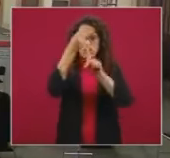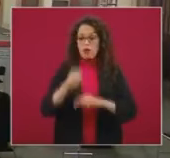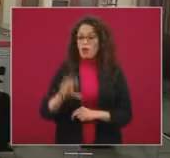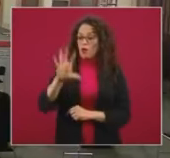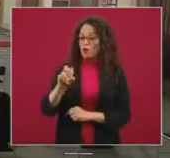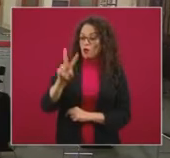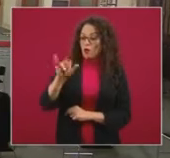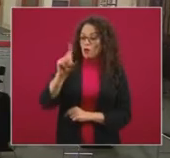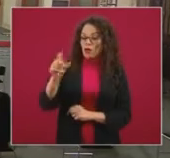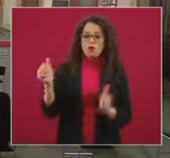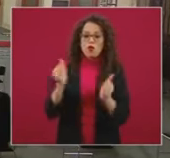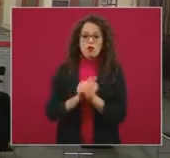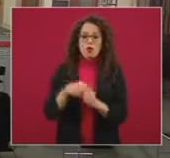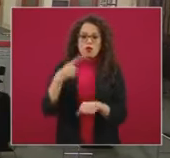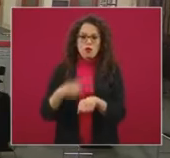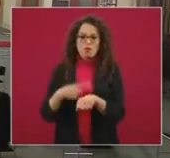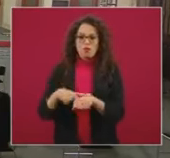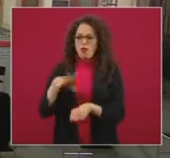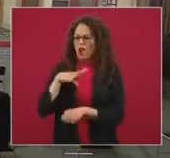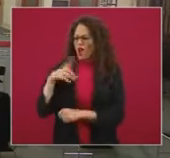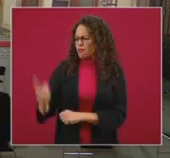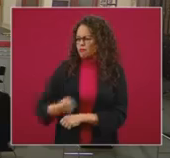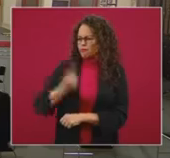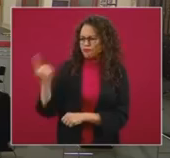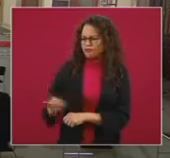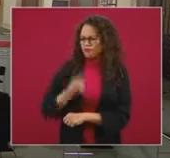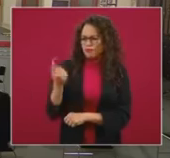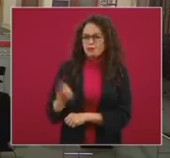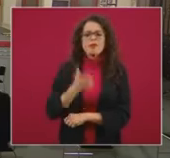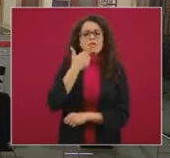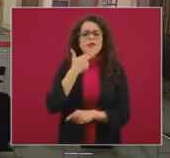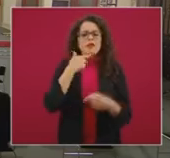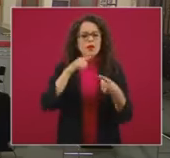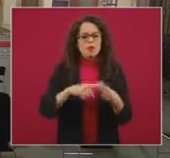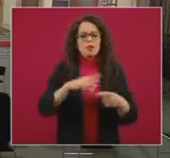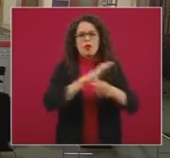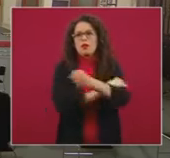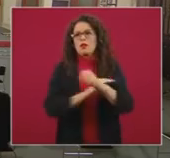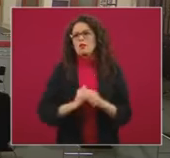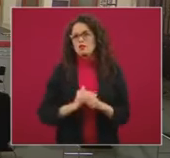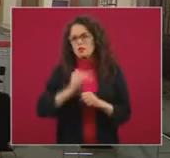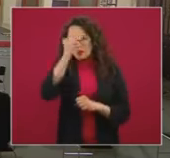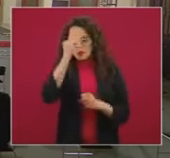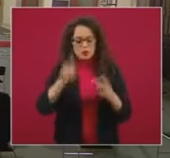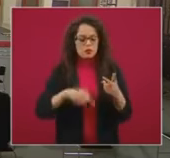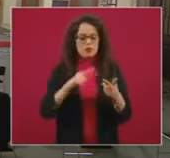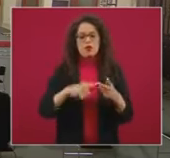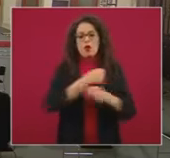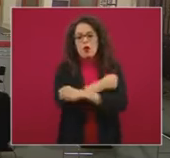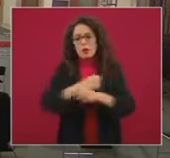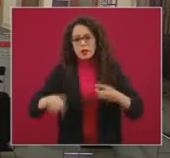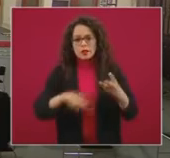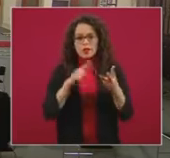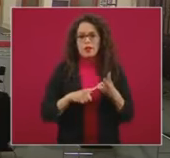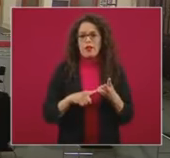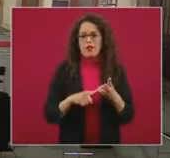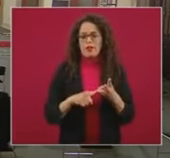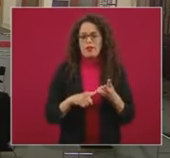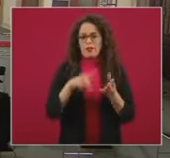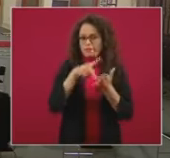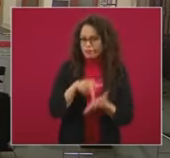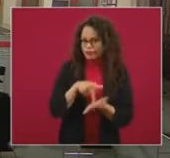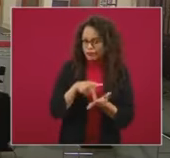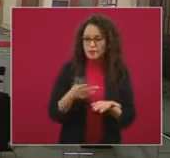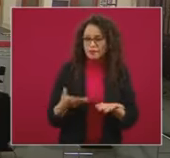preexistentes, es decir, diabetes, hipertensión, obesidad. Y también parecía que confirma lo que algunos